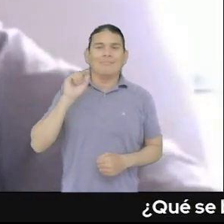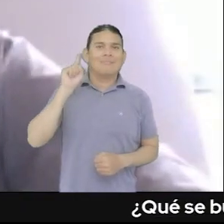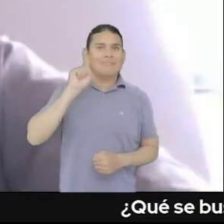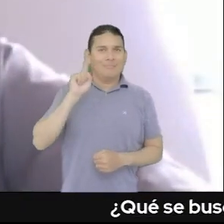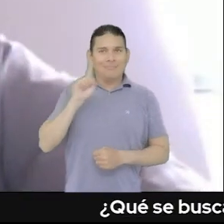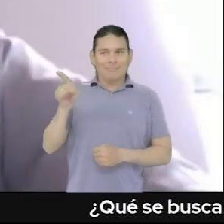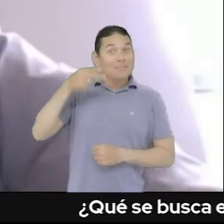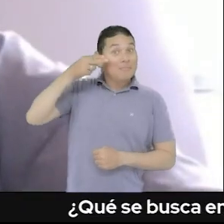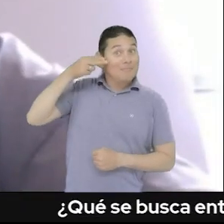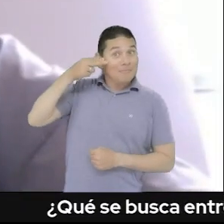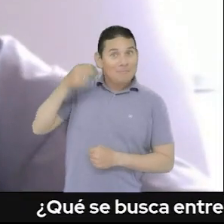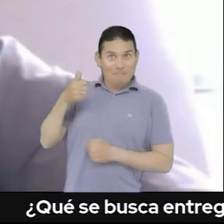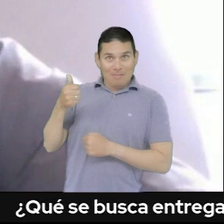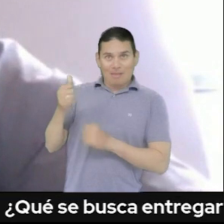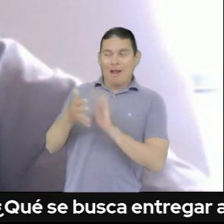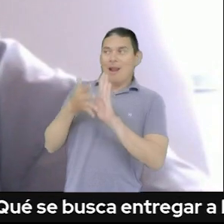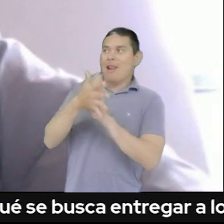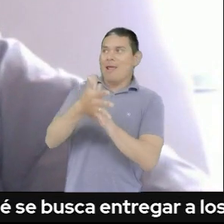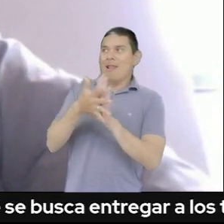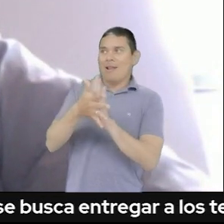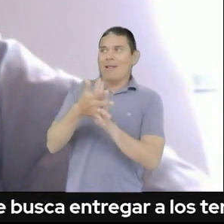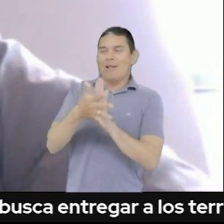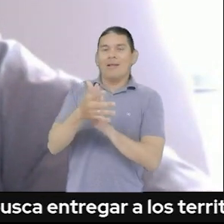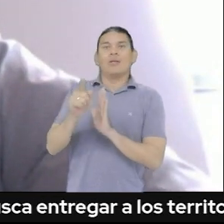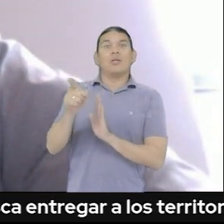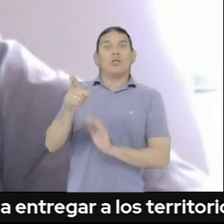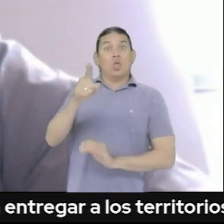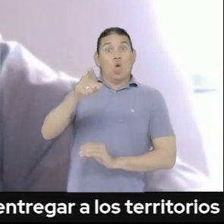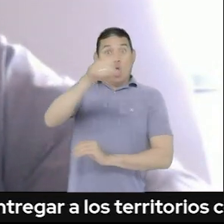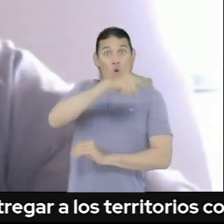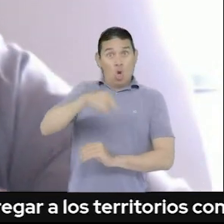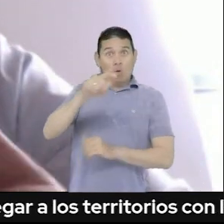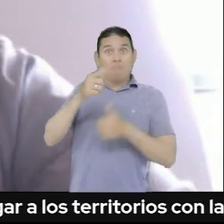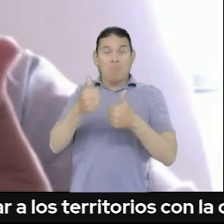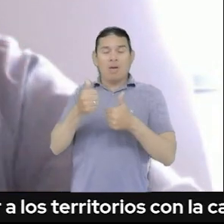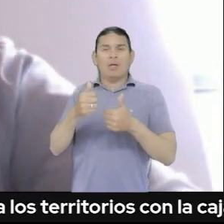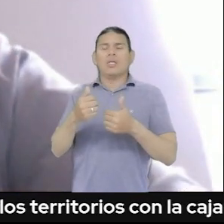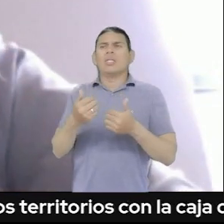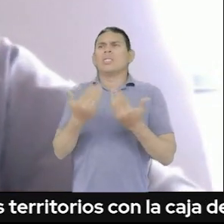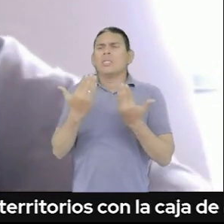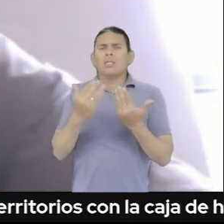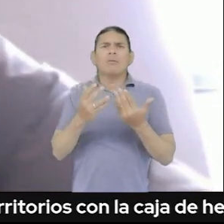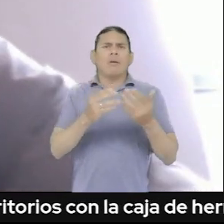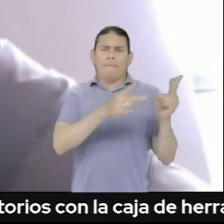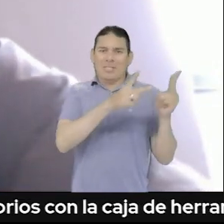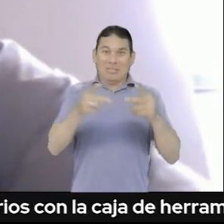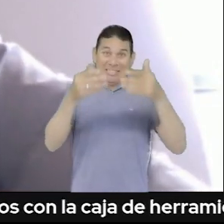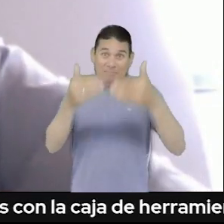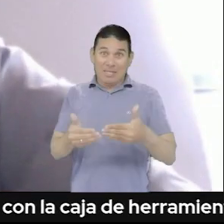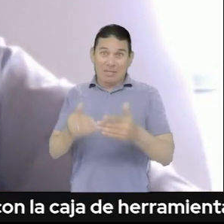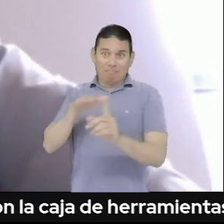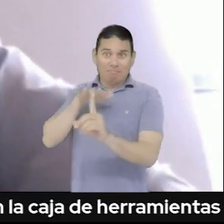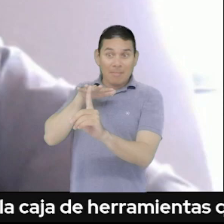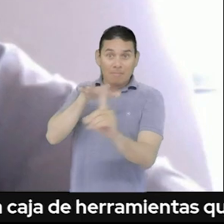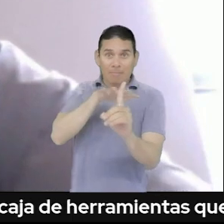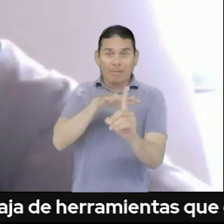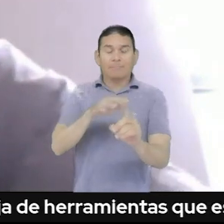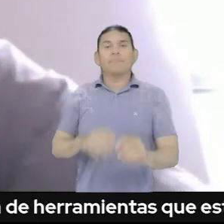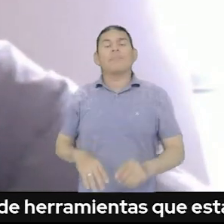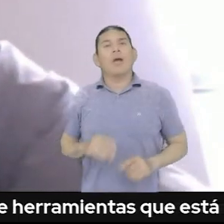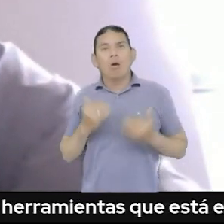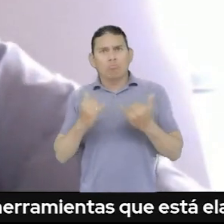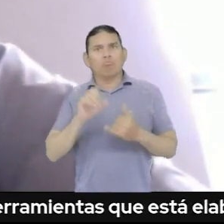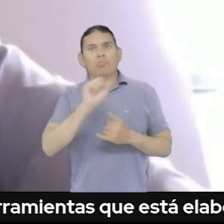Importante, importante todo esto que comentas, Genzi. La verdad, todas estas bases son importantes para generar cada vez más inclusión